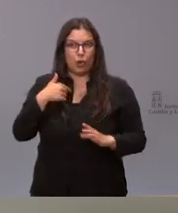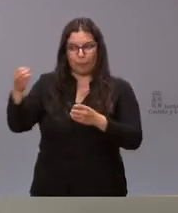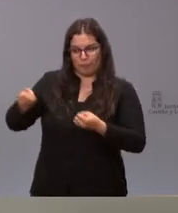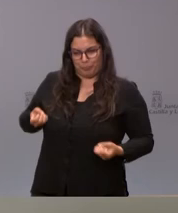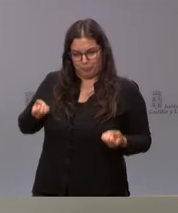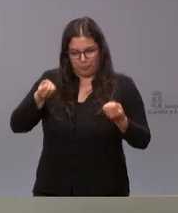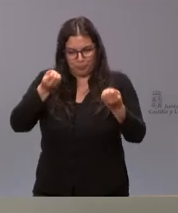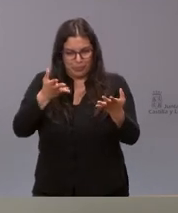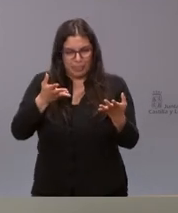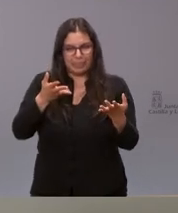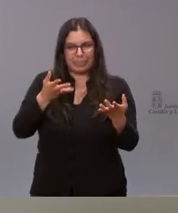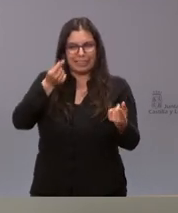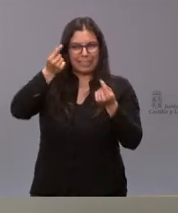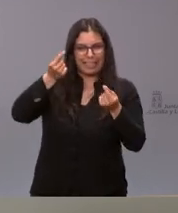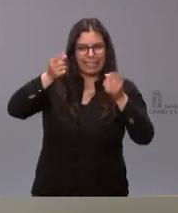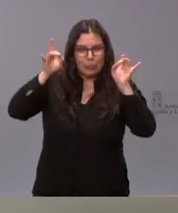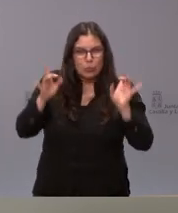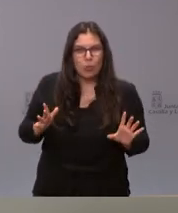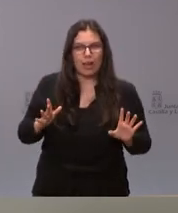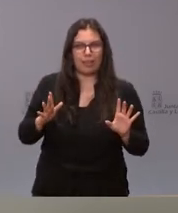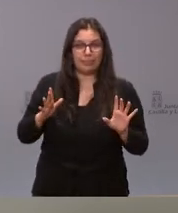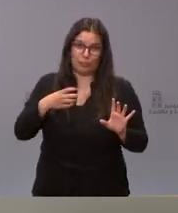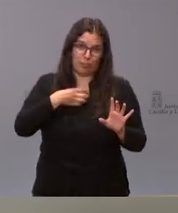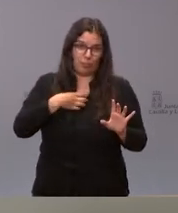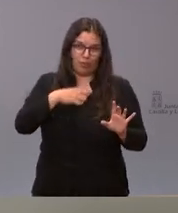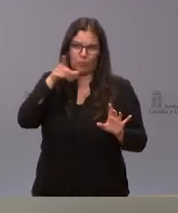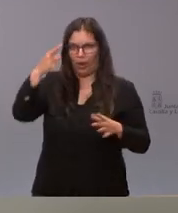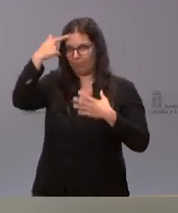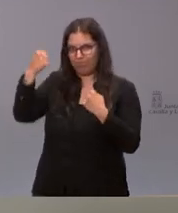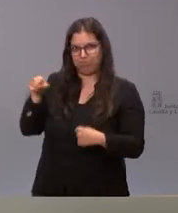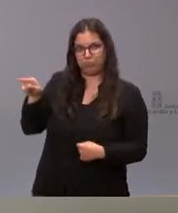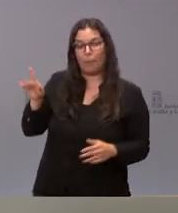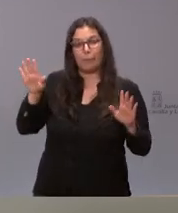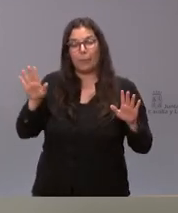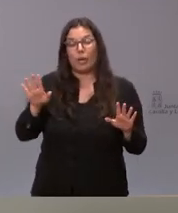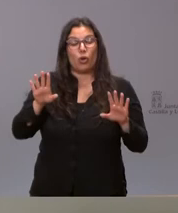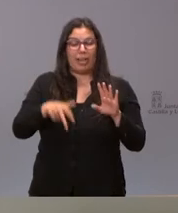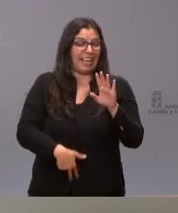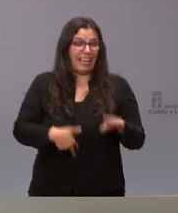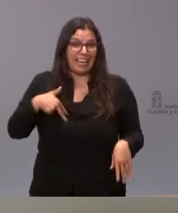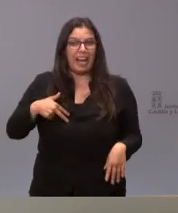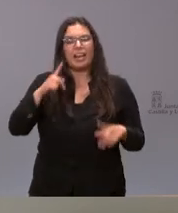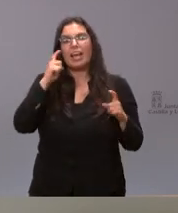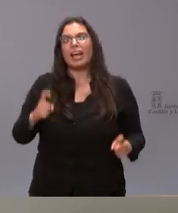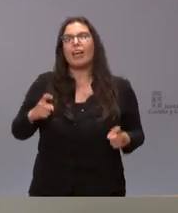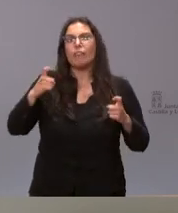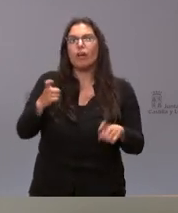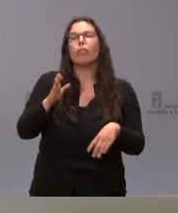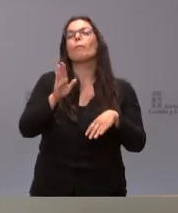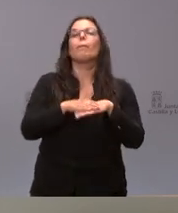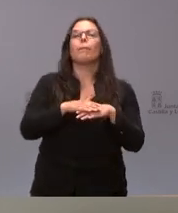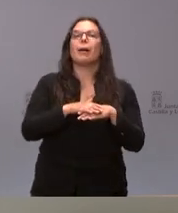con el mismo nivel de detalle con el que él lo dijo pero básicamente se va a hacer un esfuerzo en la autoconcertación